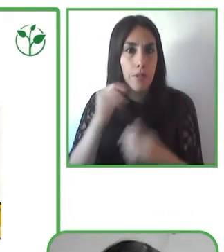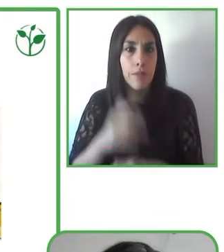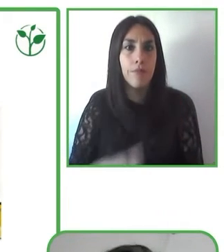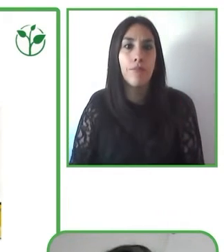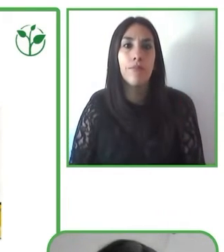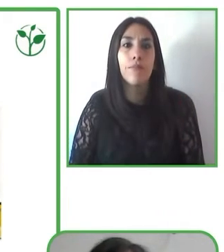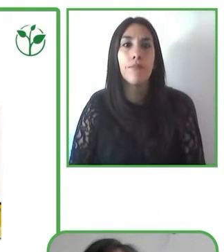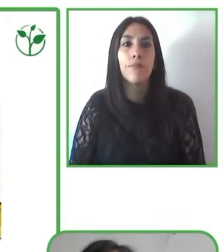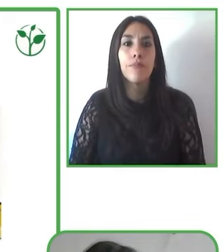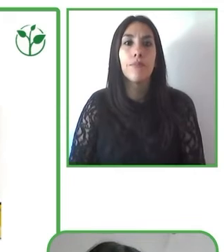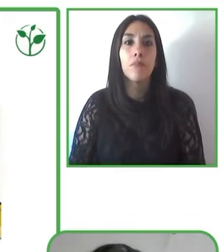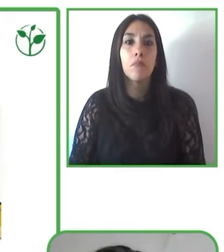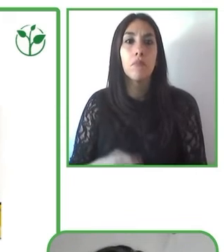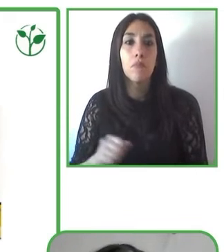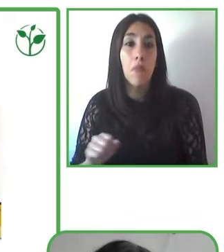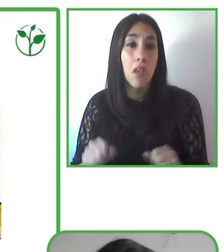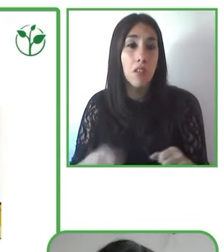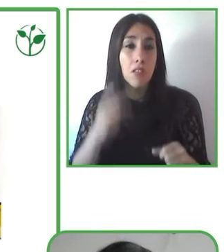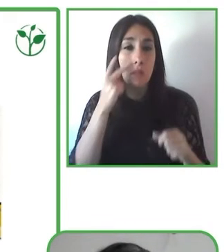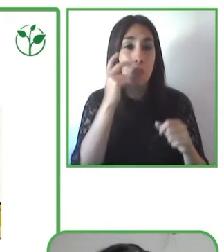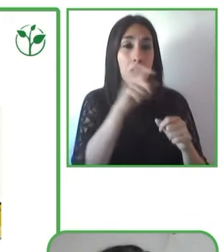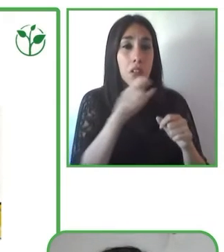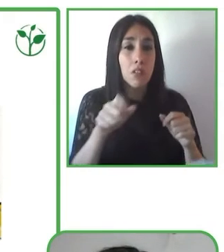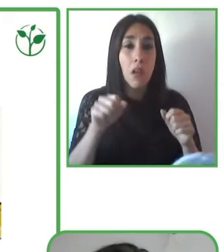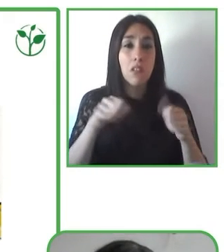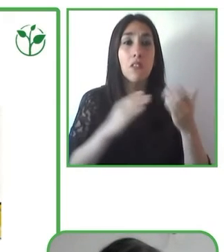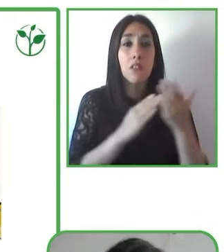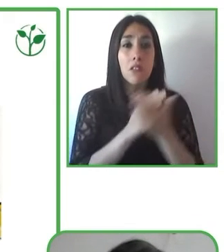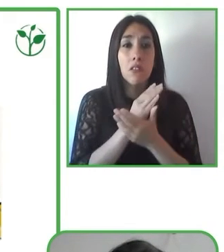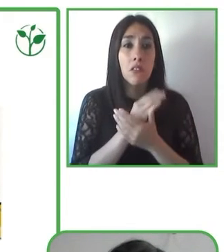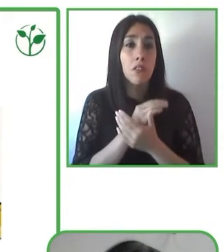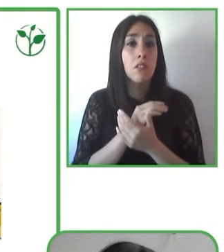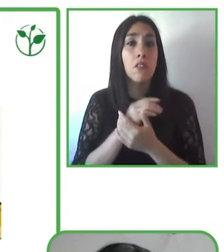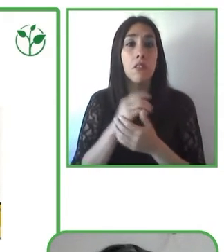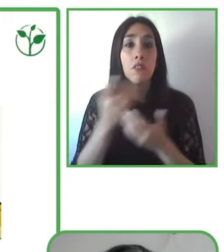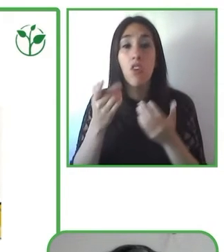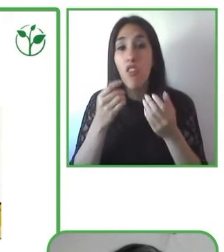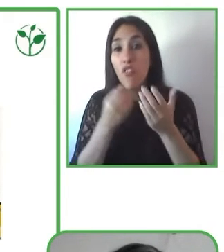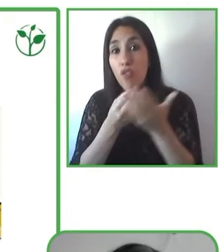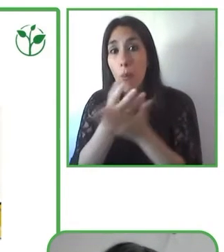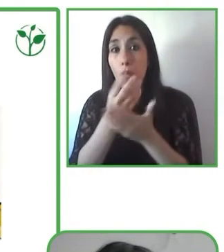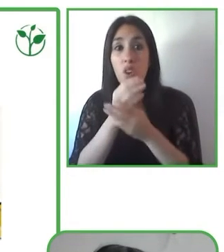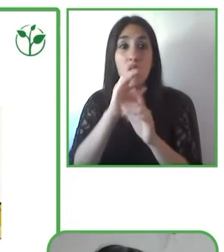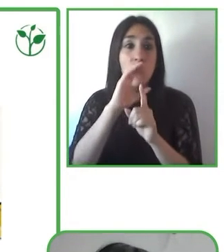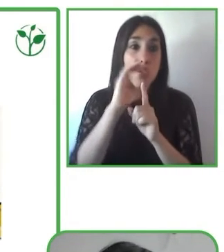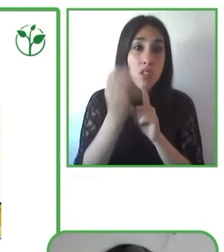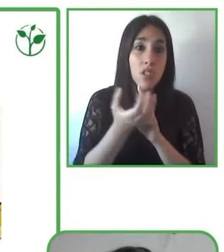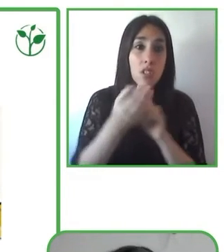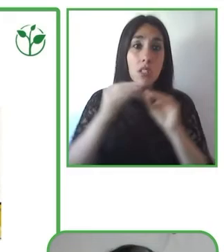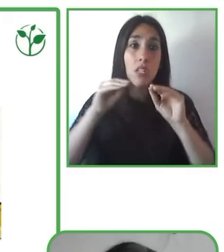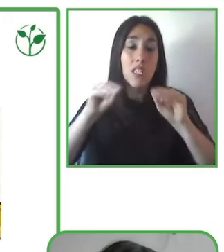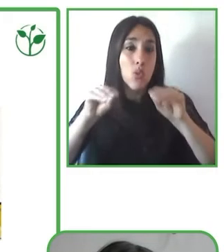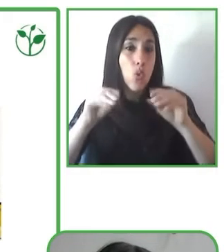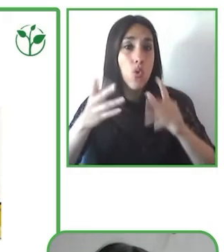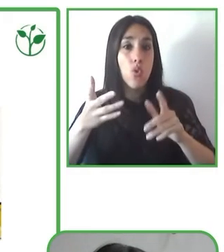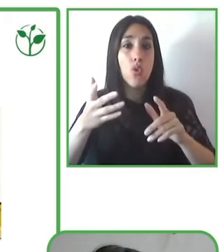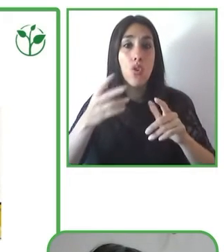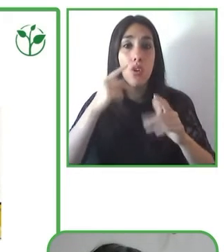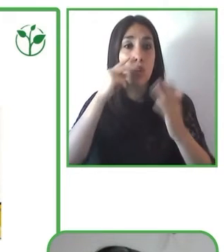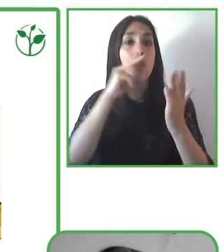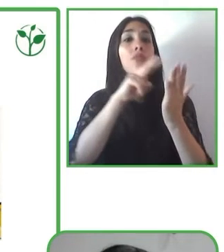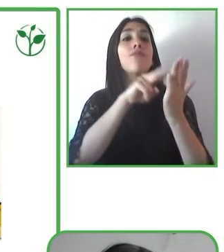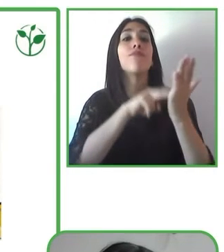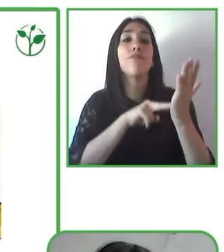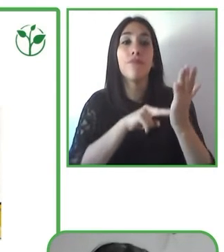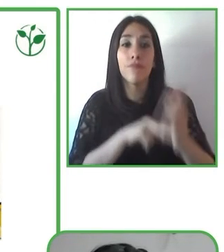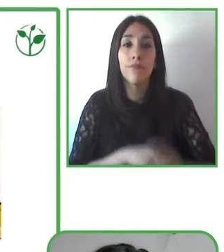a información, a cultura, al entretenimiento. Además, también hacemos materiales de